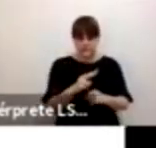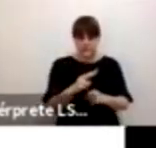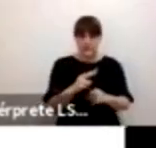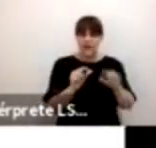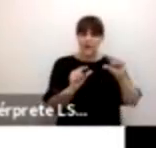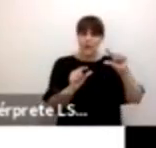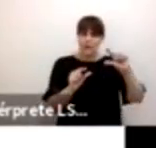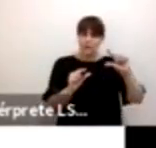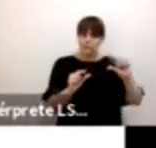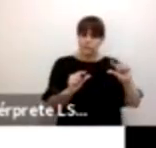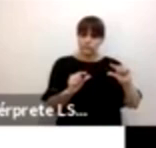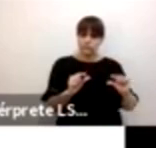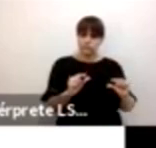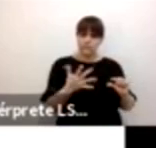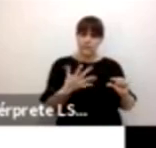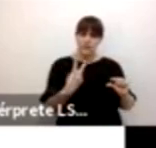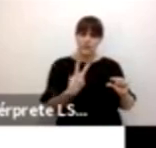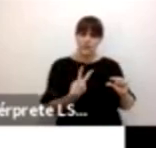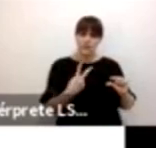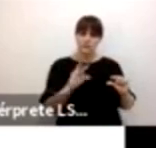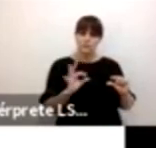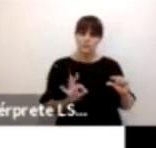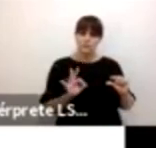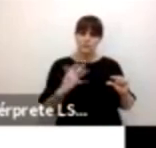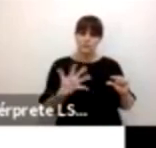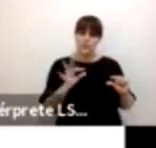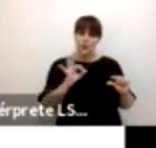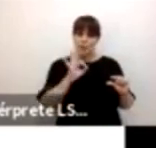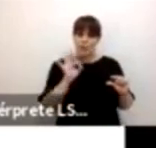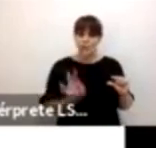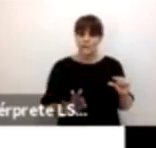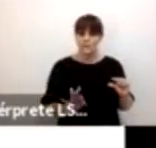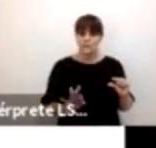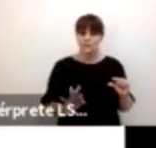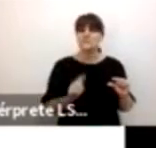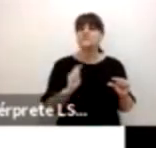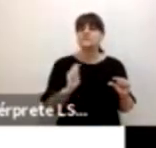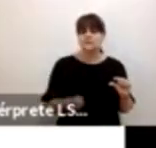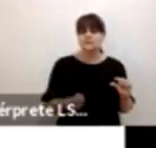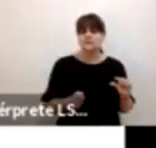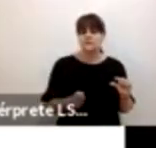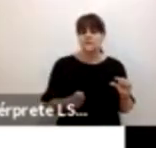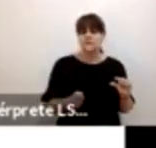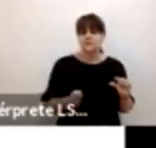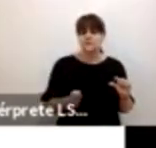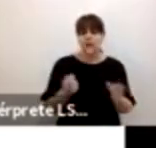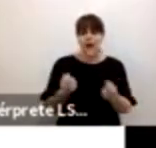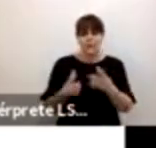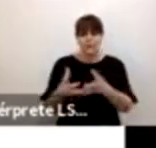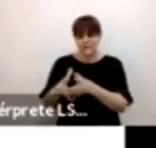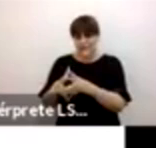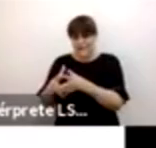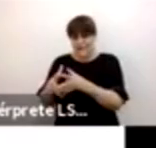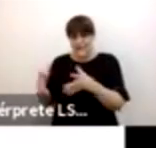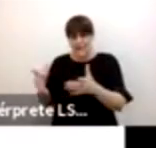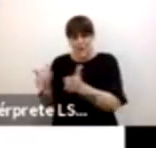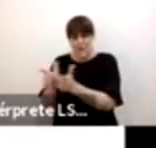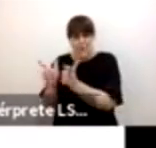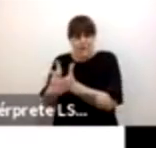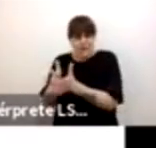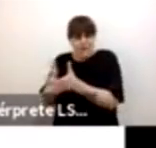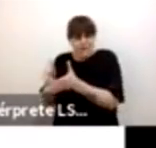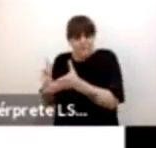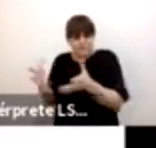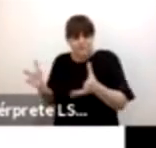al 2.5%. ¿Esto qué quiere decir? Que tenemos segmentos grandísimos de la población que